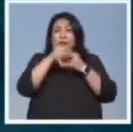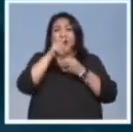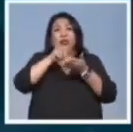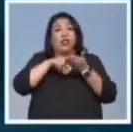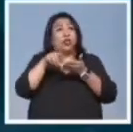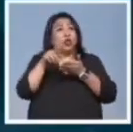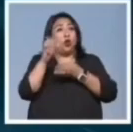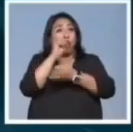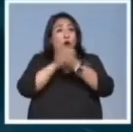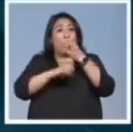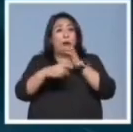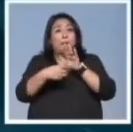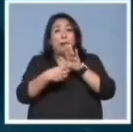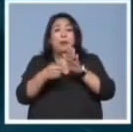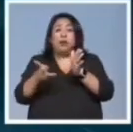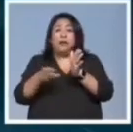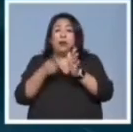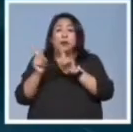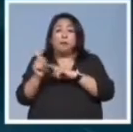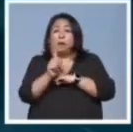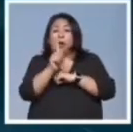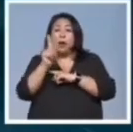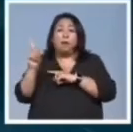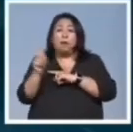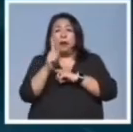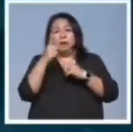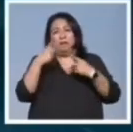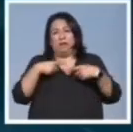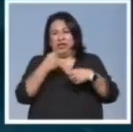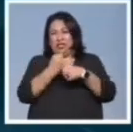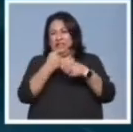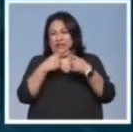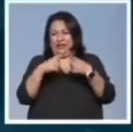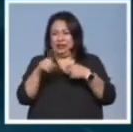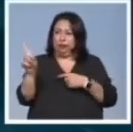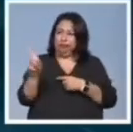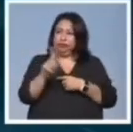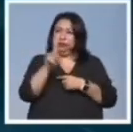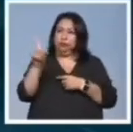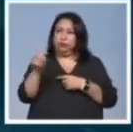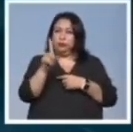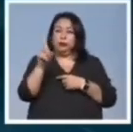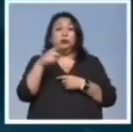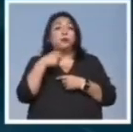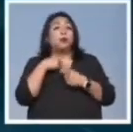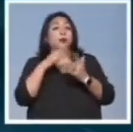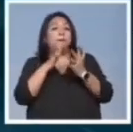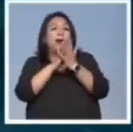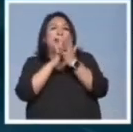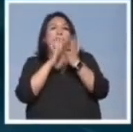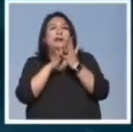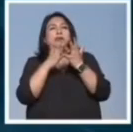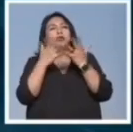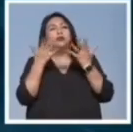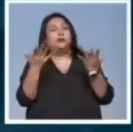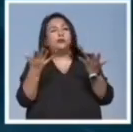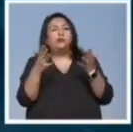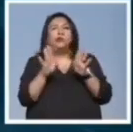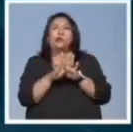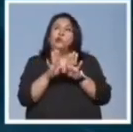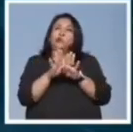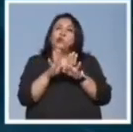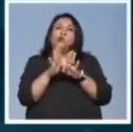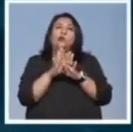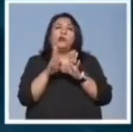espectáculo en el que van apareciendo diversos personajes. Mi participación es como varios,